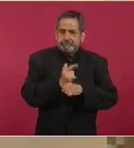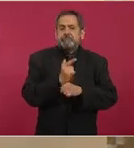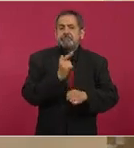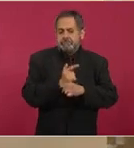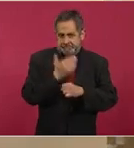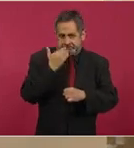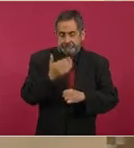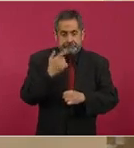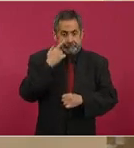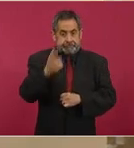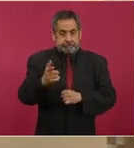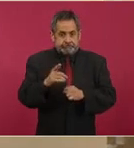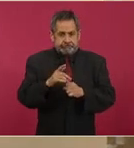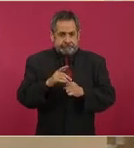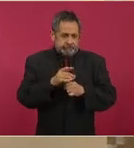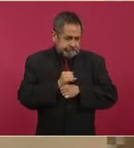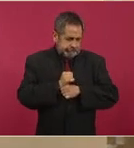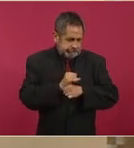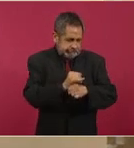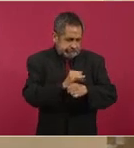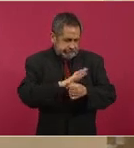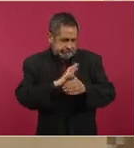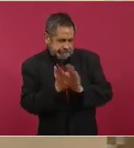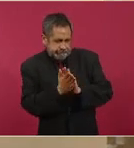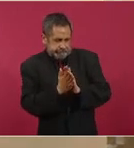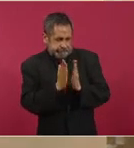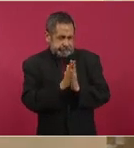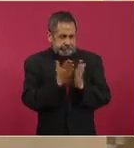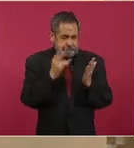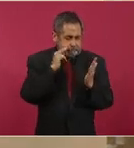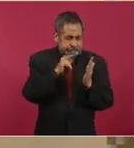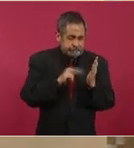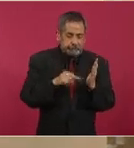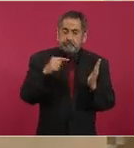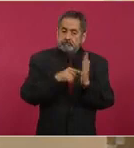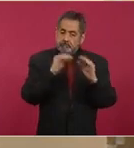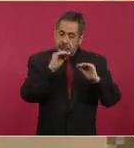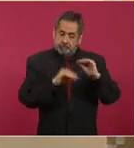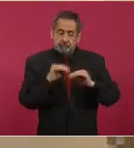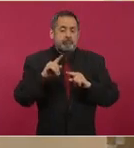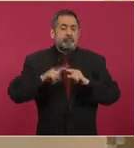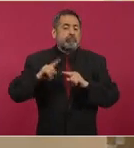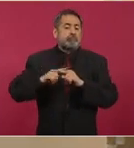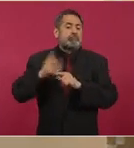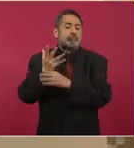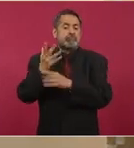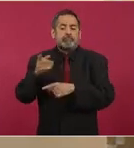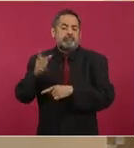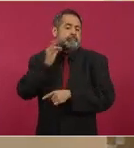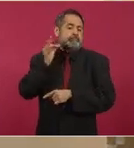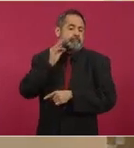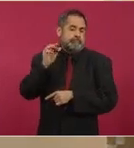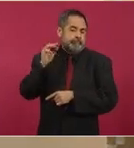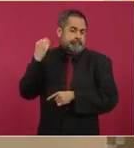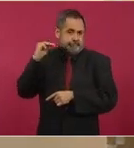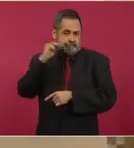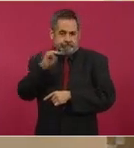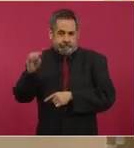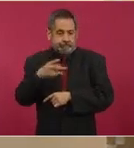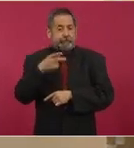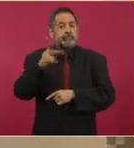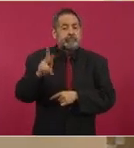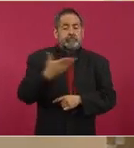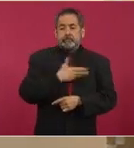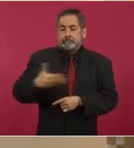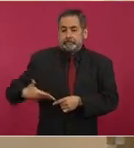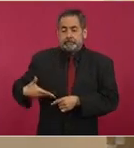La carpeta de investigación ha sido instruida por la Fiscalía de Michoacán, pero por instrucciones del presidente